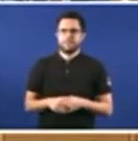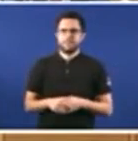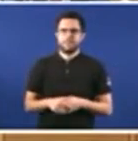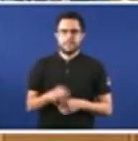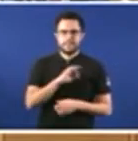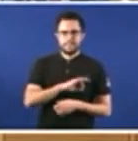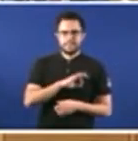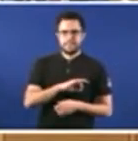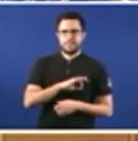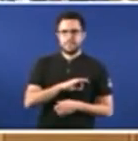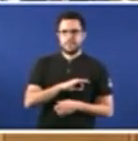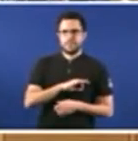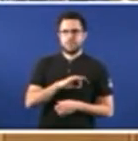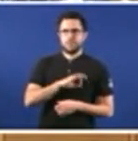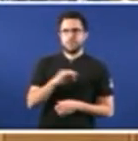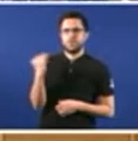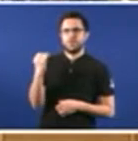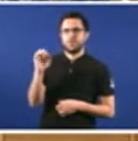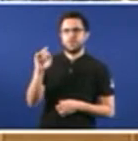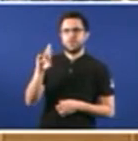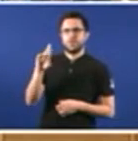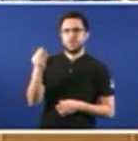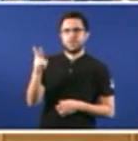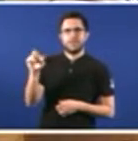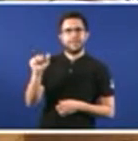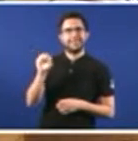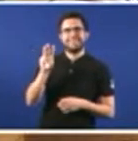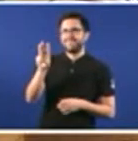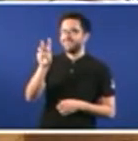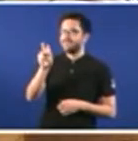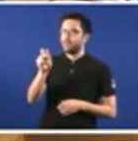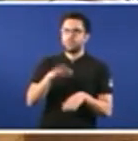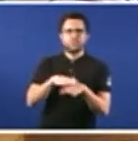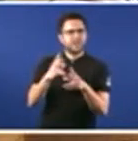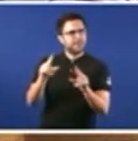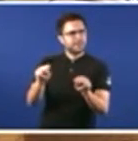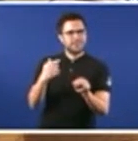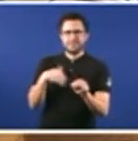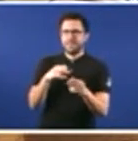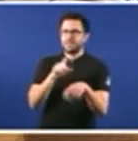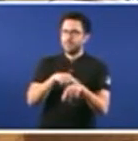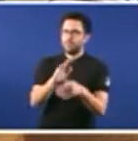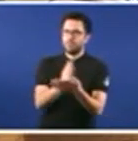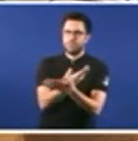Señor Jorquera, tres segundos para arrematar por favor, que xa arrematou o seu tempo